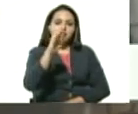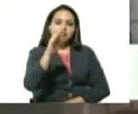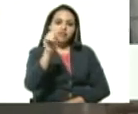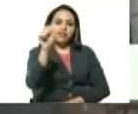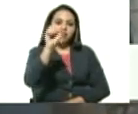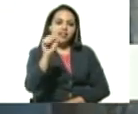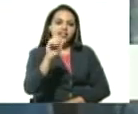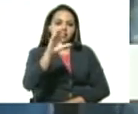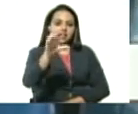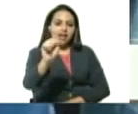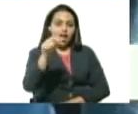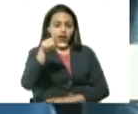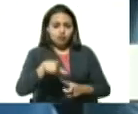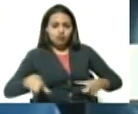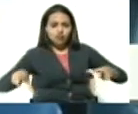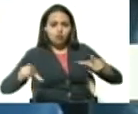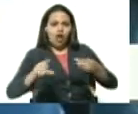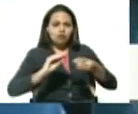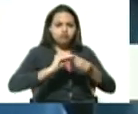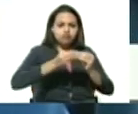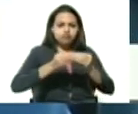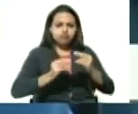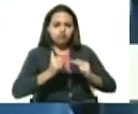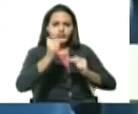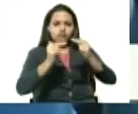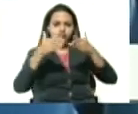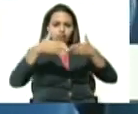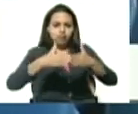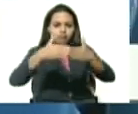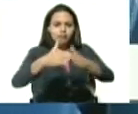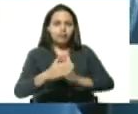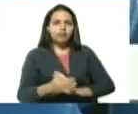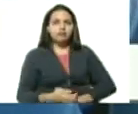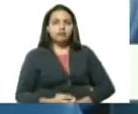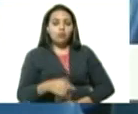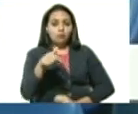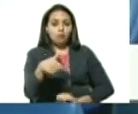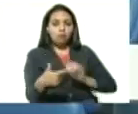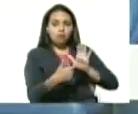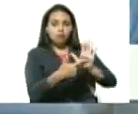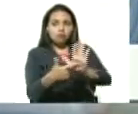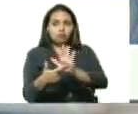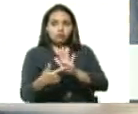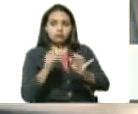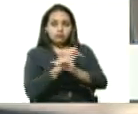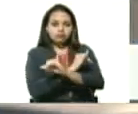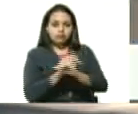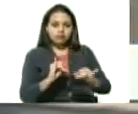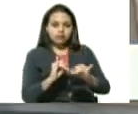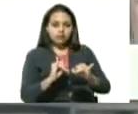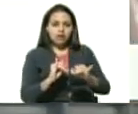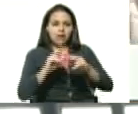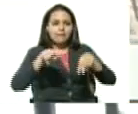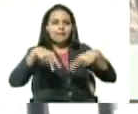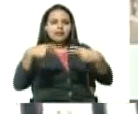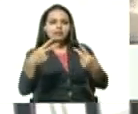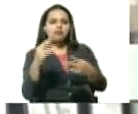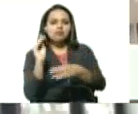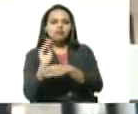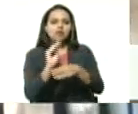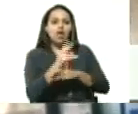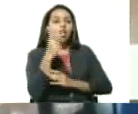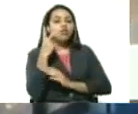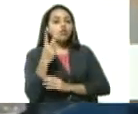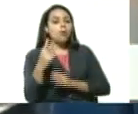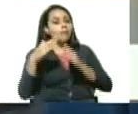conforman este conglomerado hoy mostrando lo que es la culminación del mantenimiento preventivo de